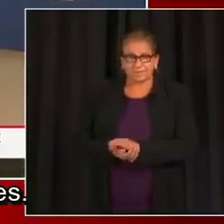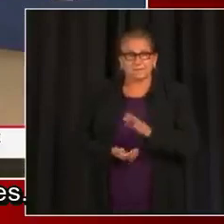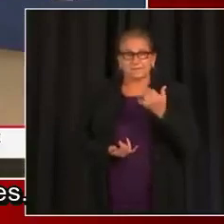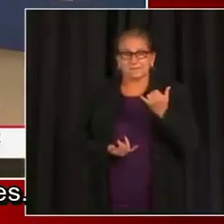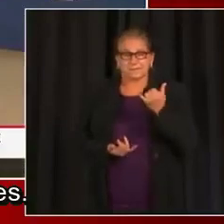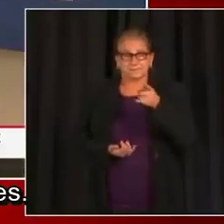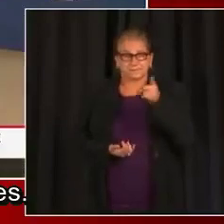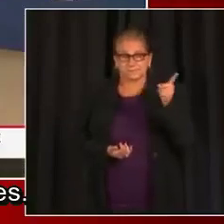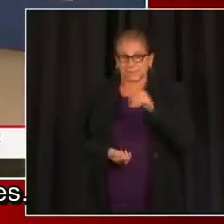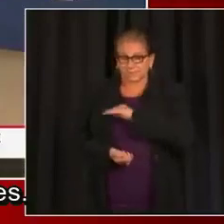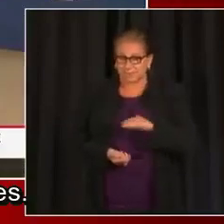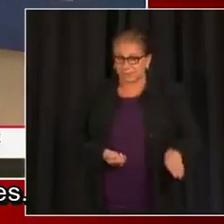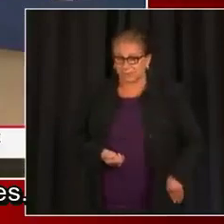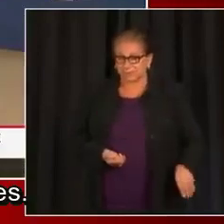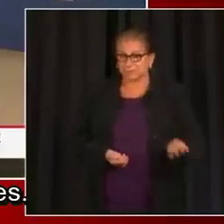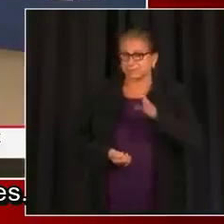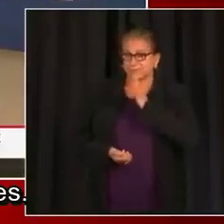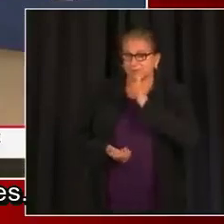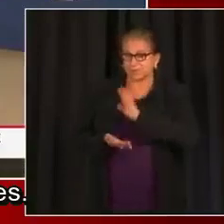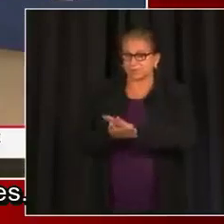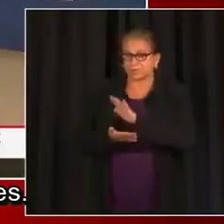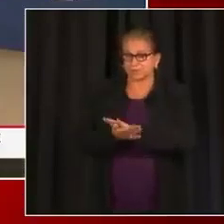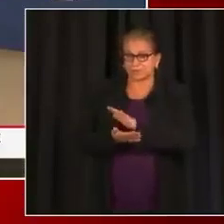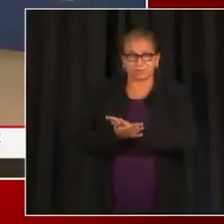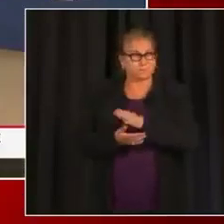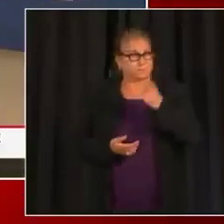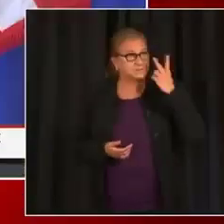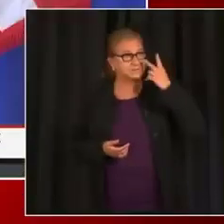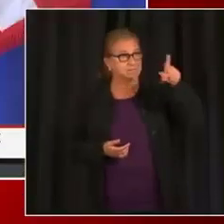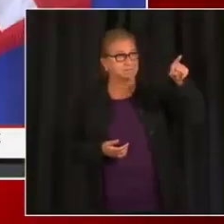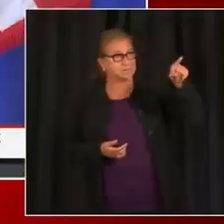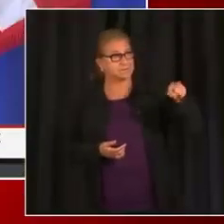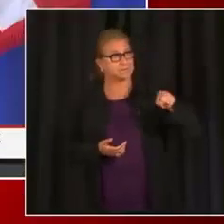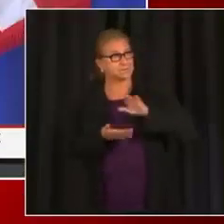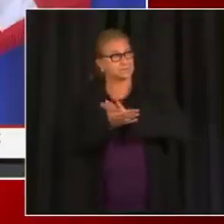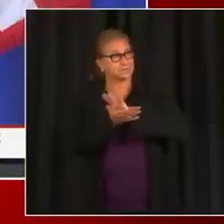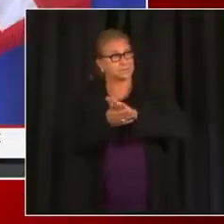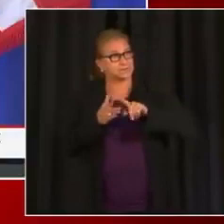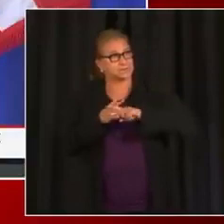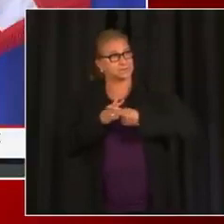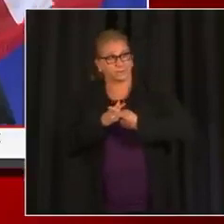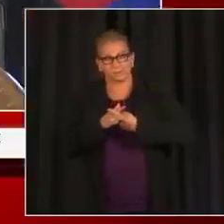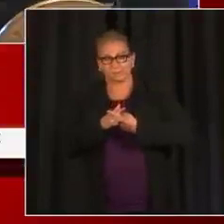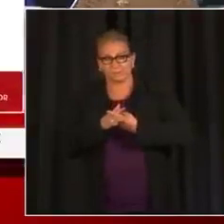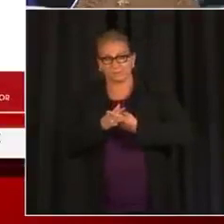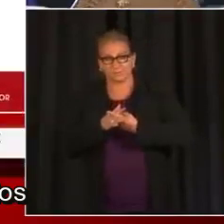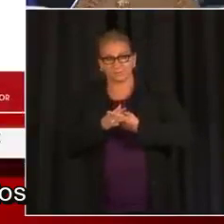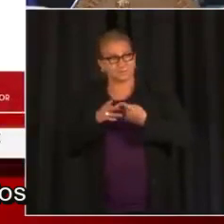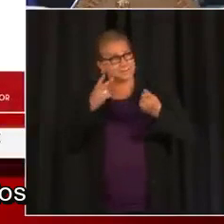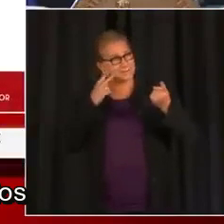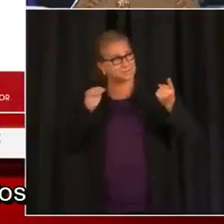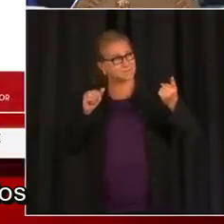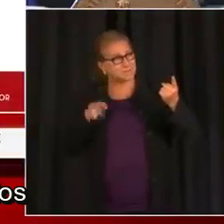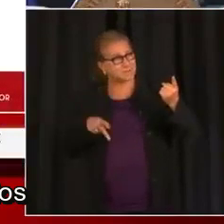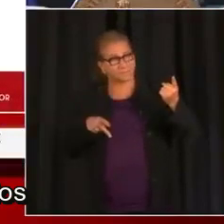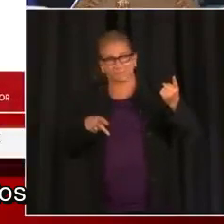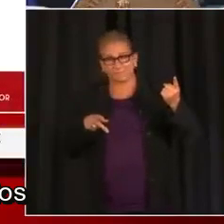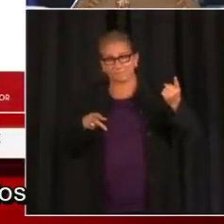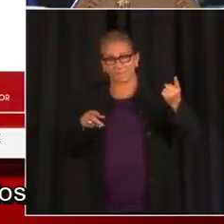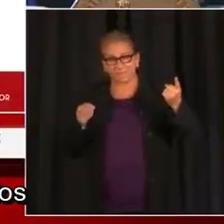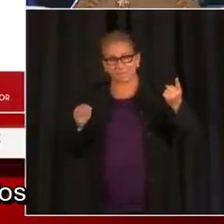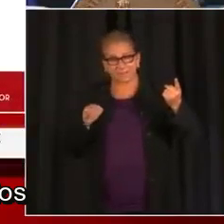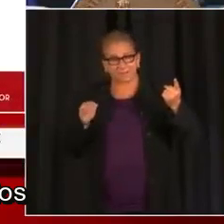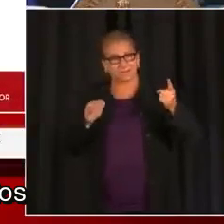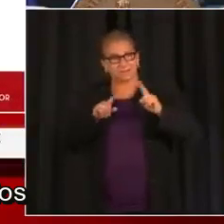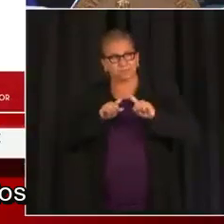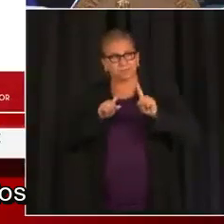Y regreso a clases a ver las fechas. Tienen las fechas enfrente de ustedes y en el mapa podrán ver